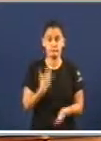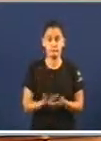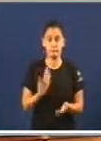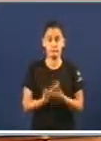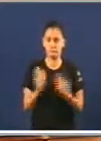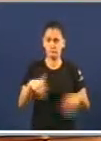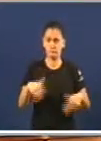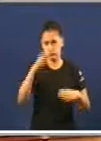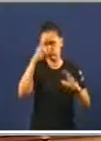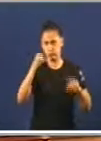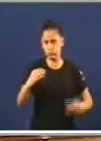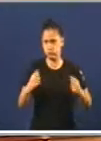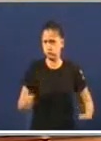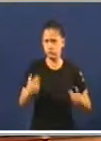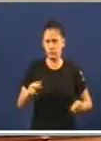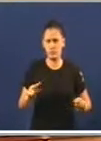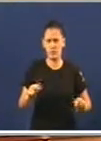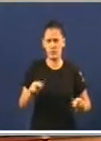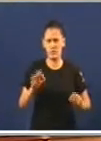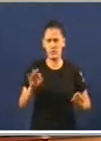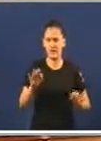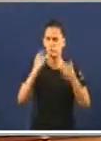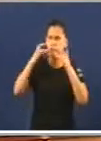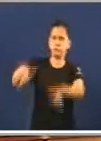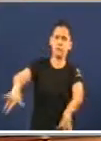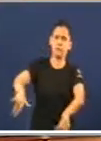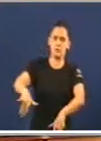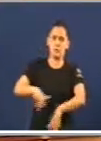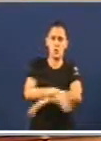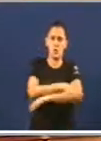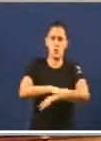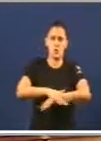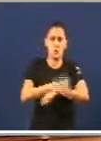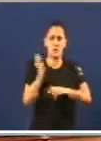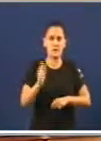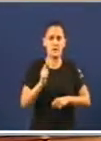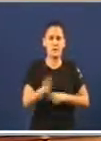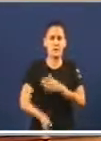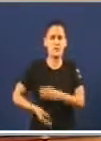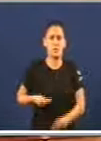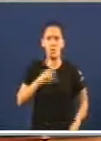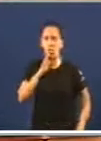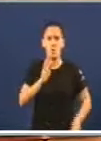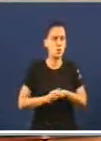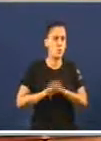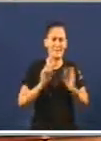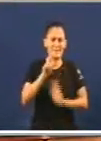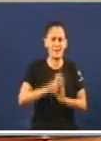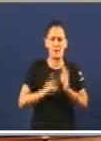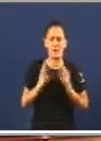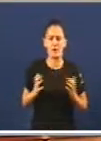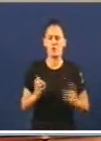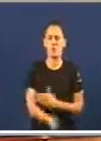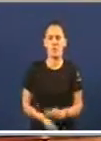estupefacción a impunidade coa que o Goberno adóita incumplir a propia norma da Cámara e mesmo